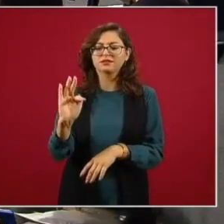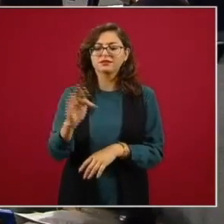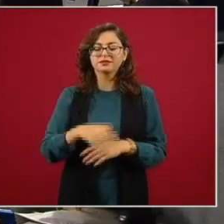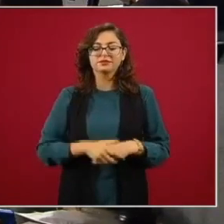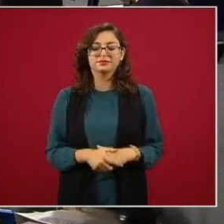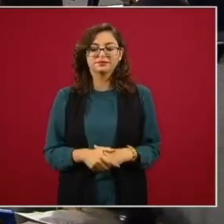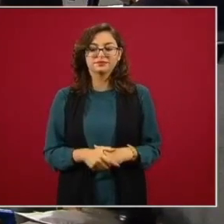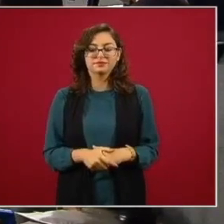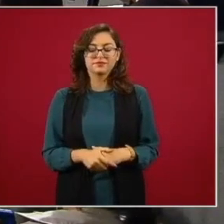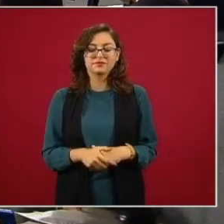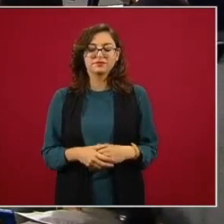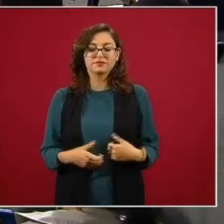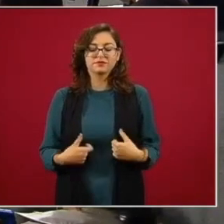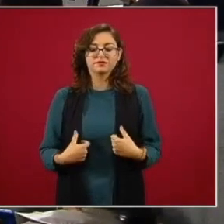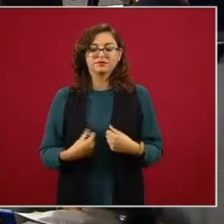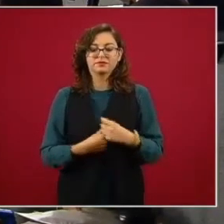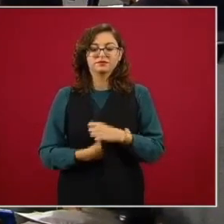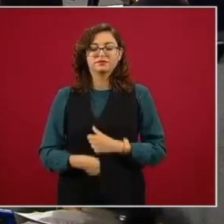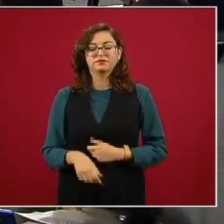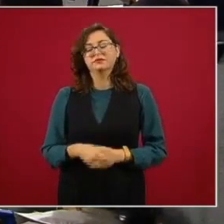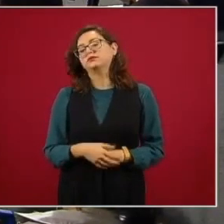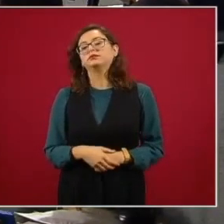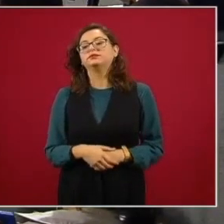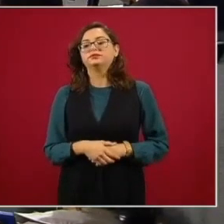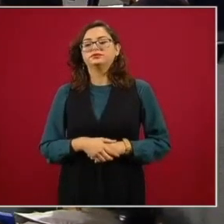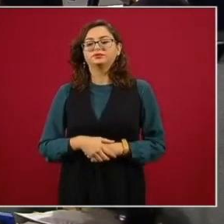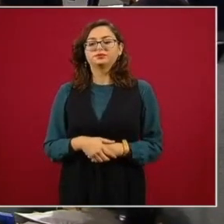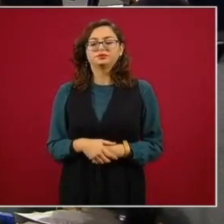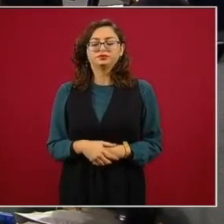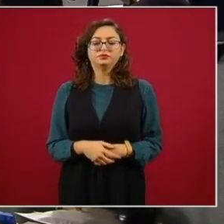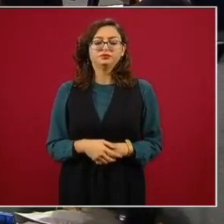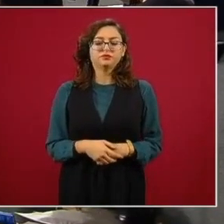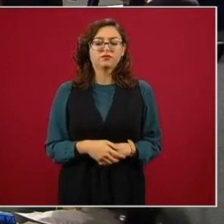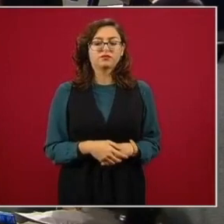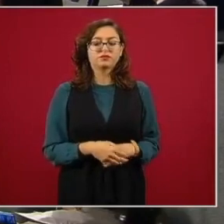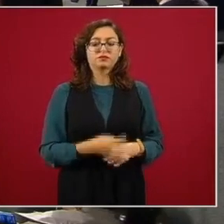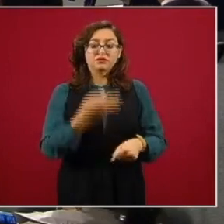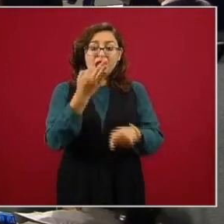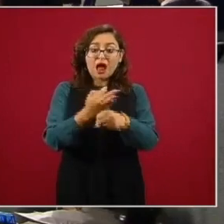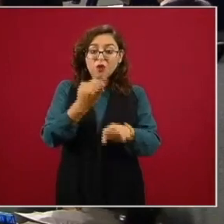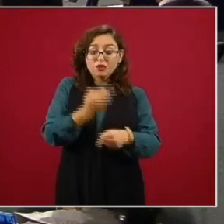entonces no hay ahora afortunadamente